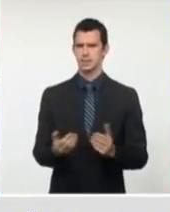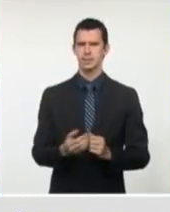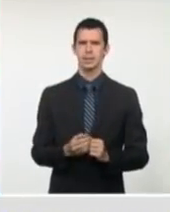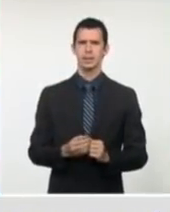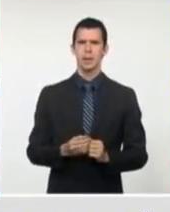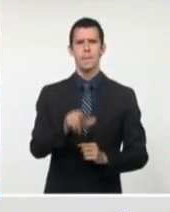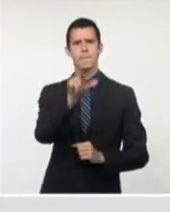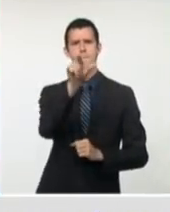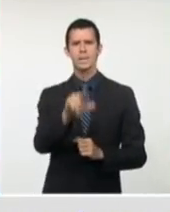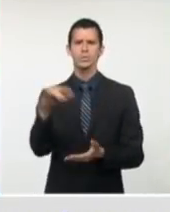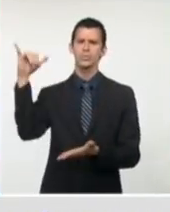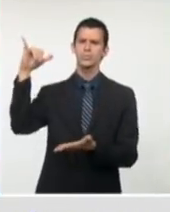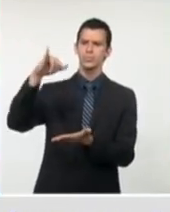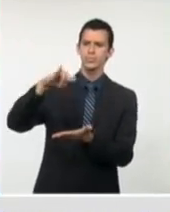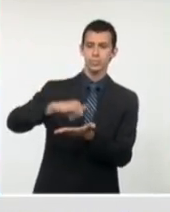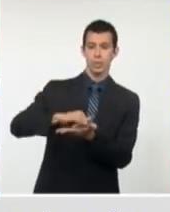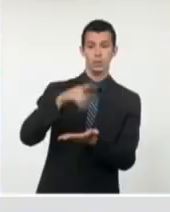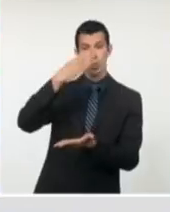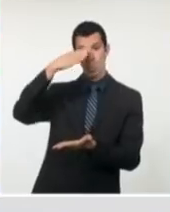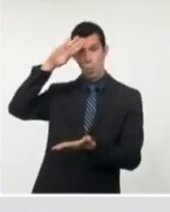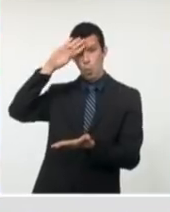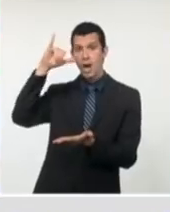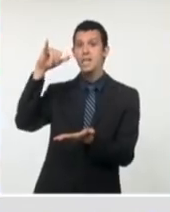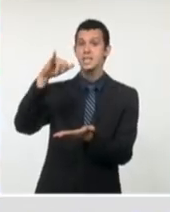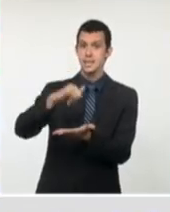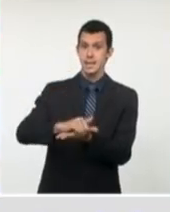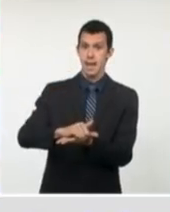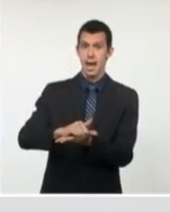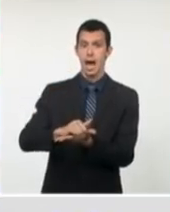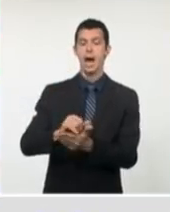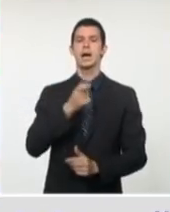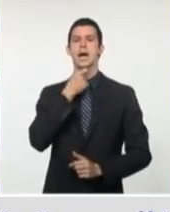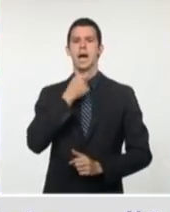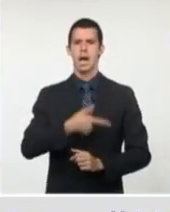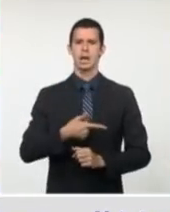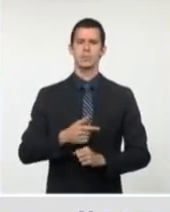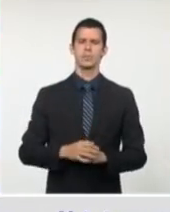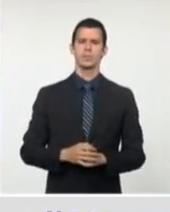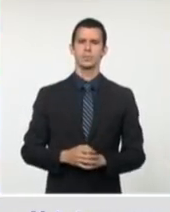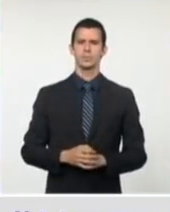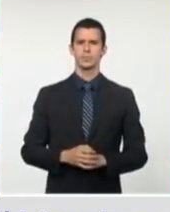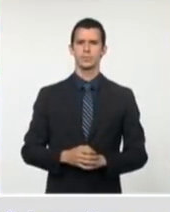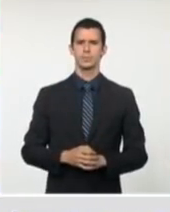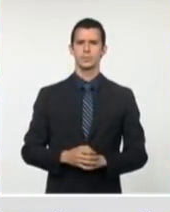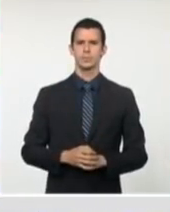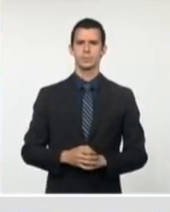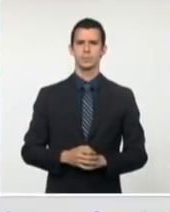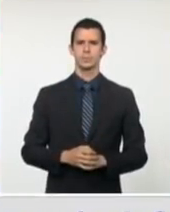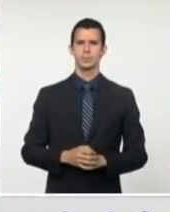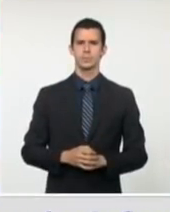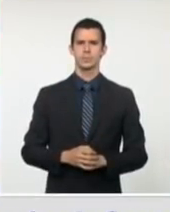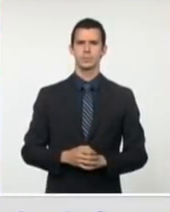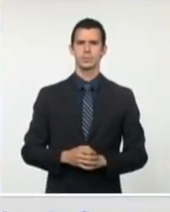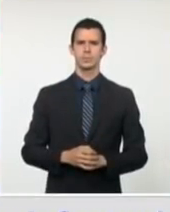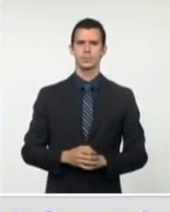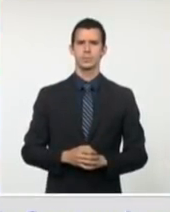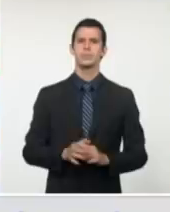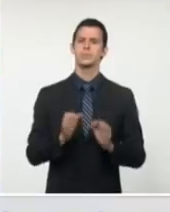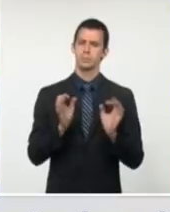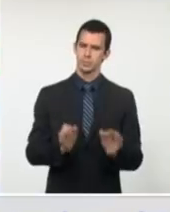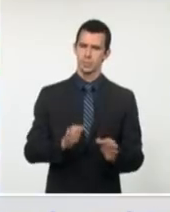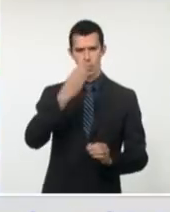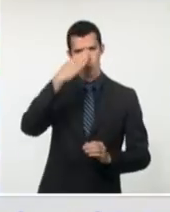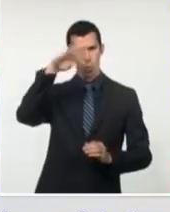aeropuertos de los polos turísticos. Reitero, viajeros residentes en nuestro territorio,